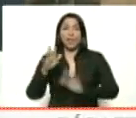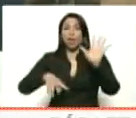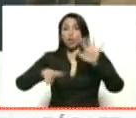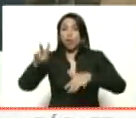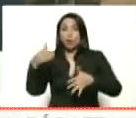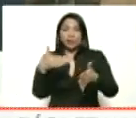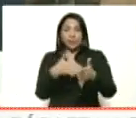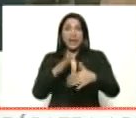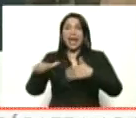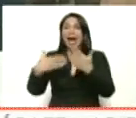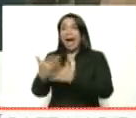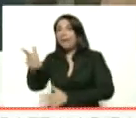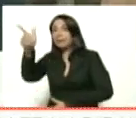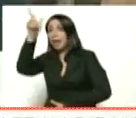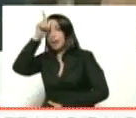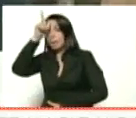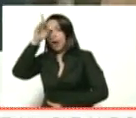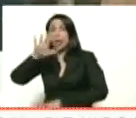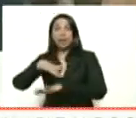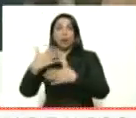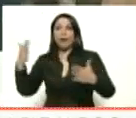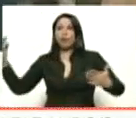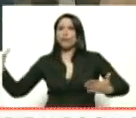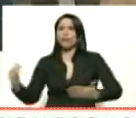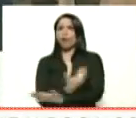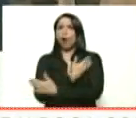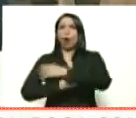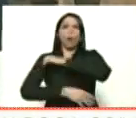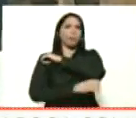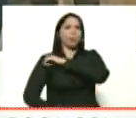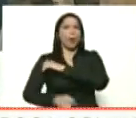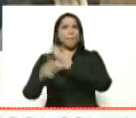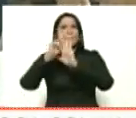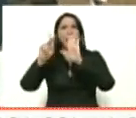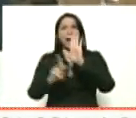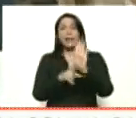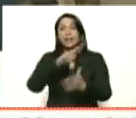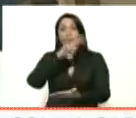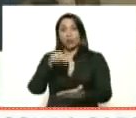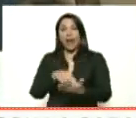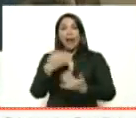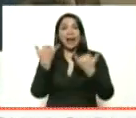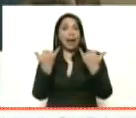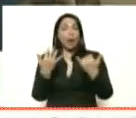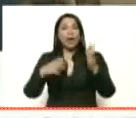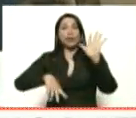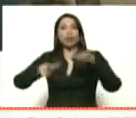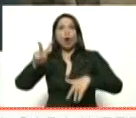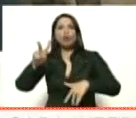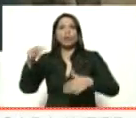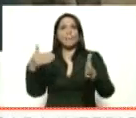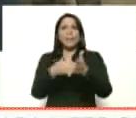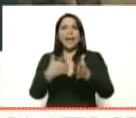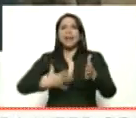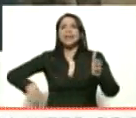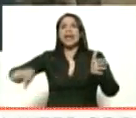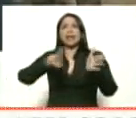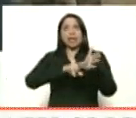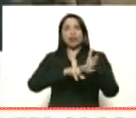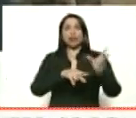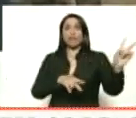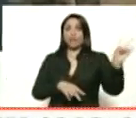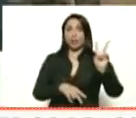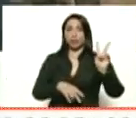de aquí hasta Alemania cuando fue sustraída de este parque nacional y ahora 12.000 de retorno en el